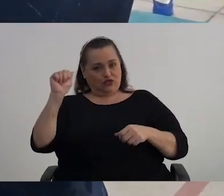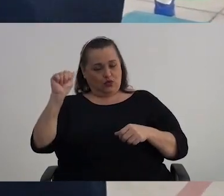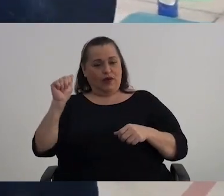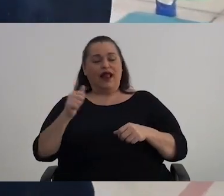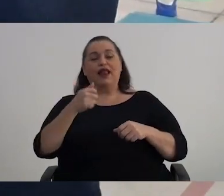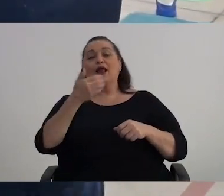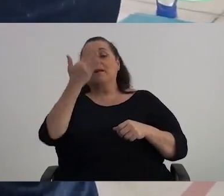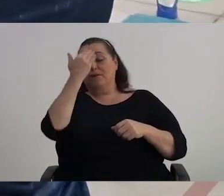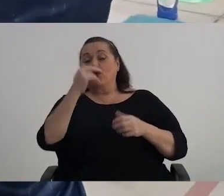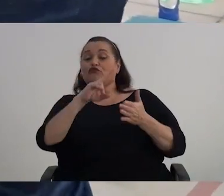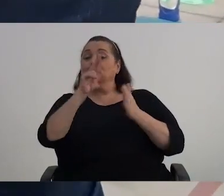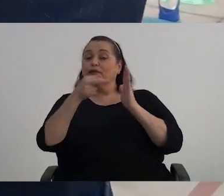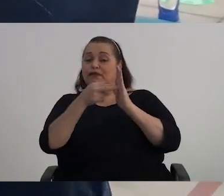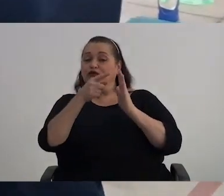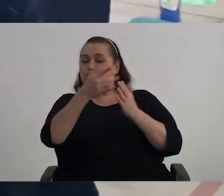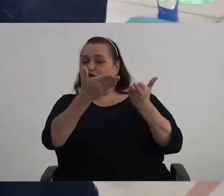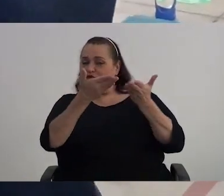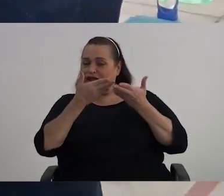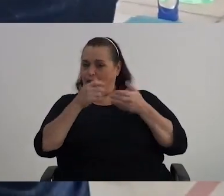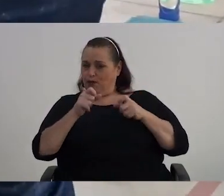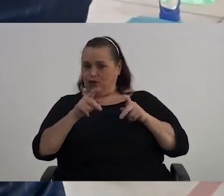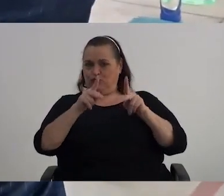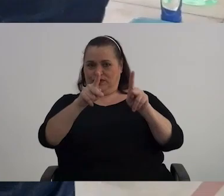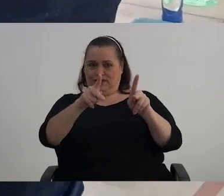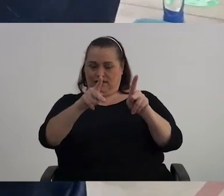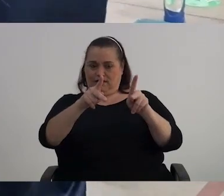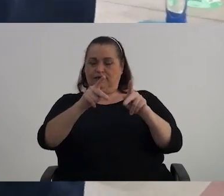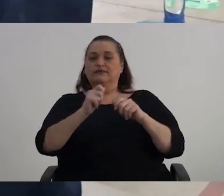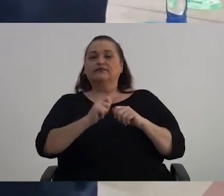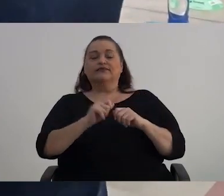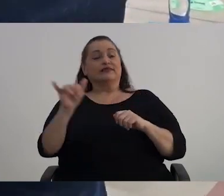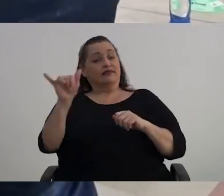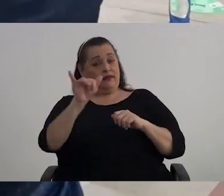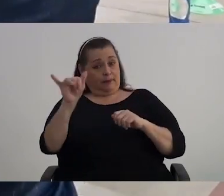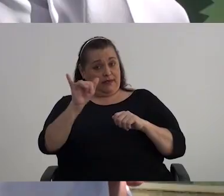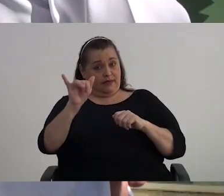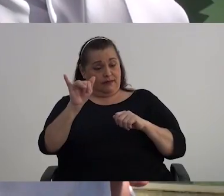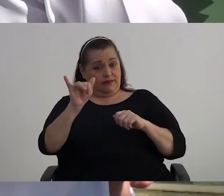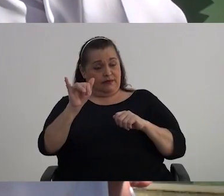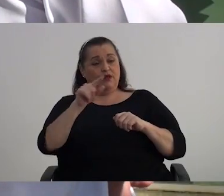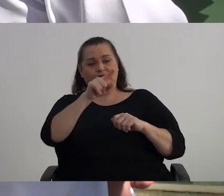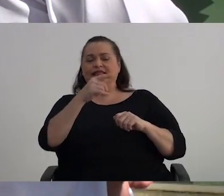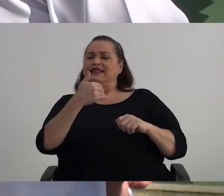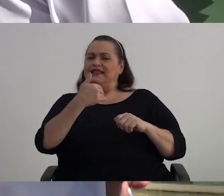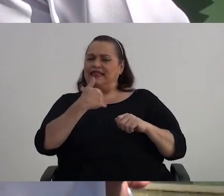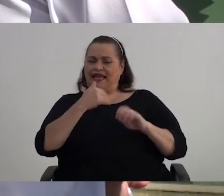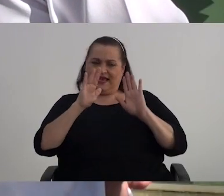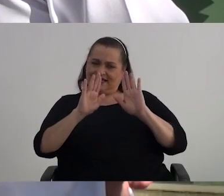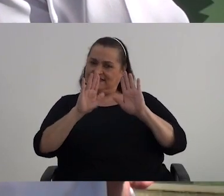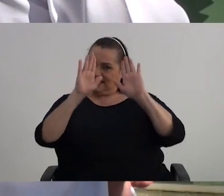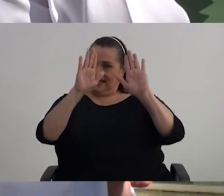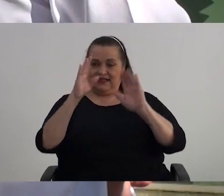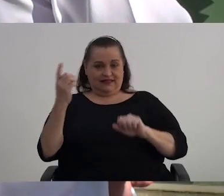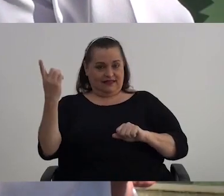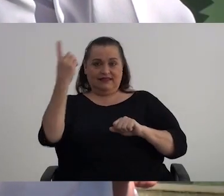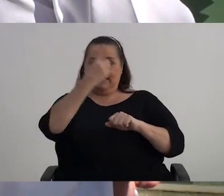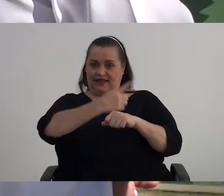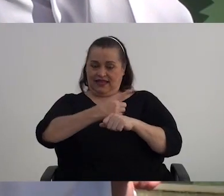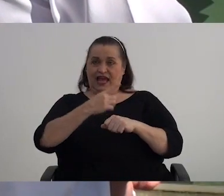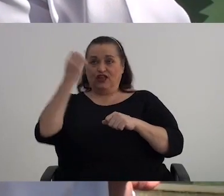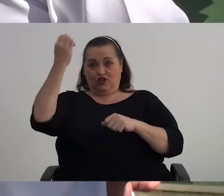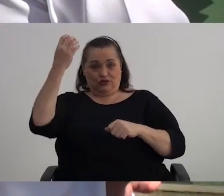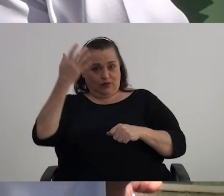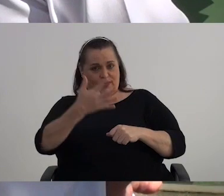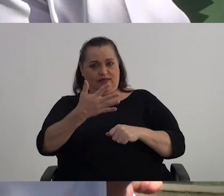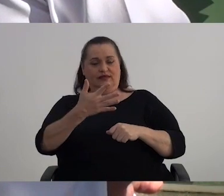repito, brindarnos esta oportunidad y que tenga un excelente día, que Dios lo